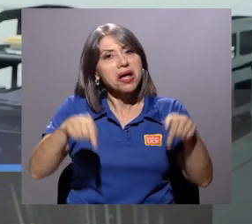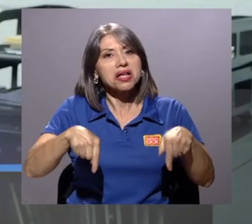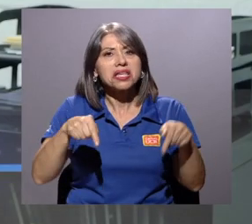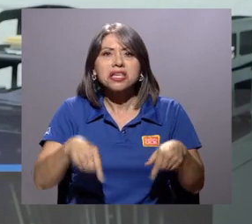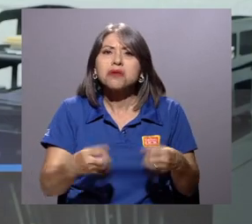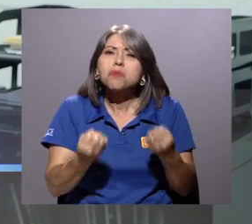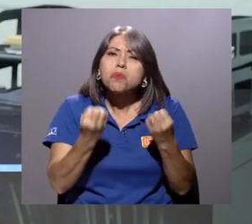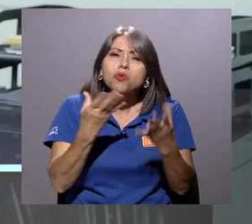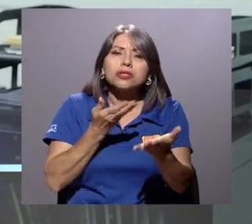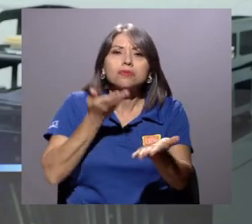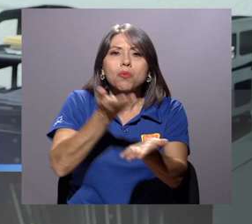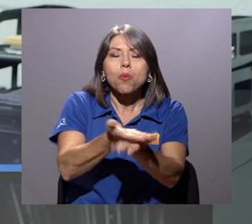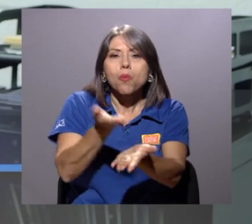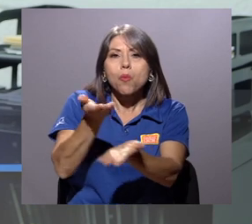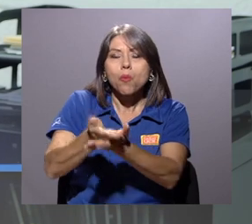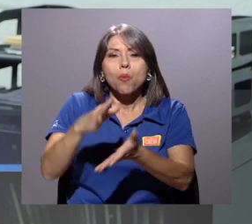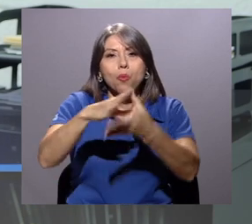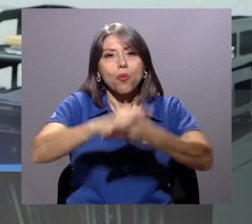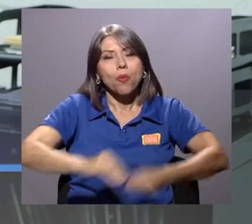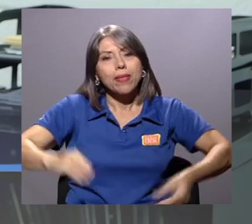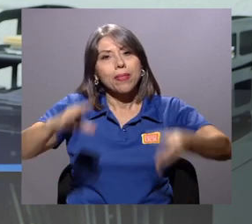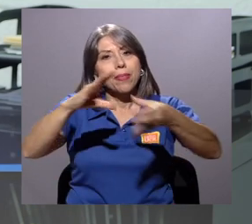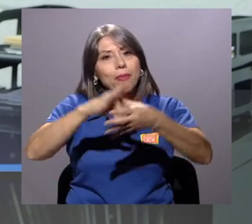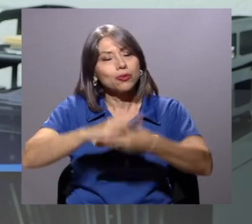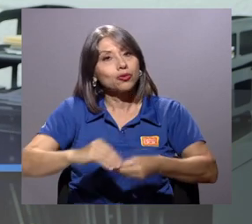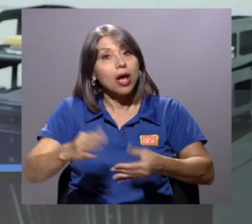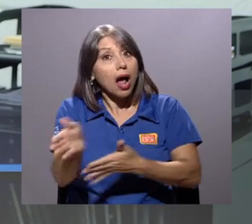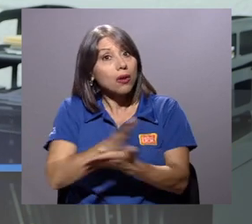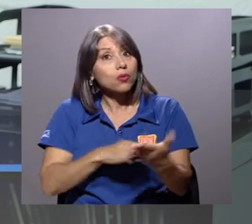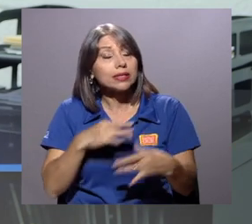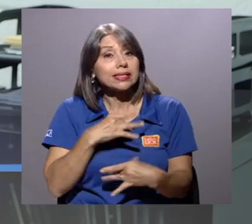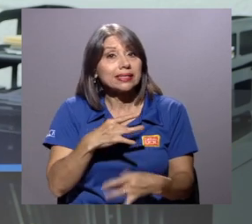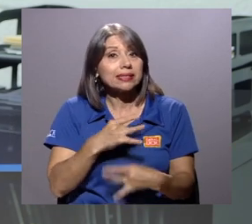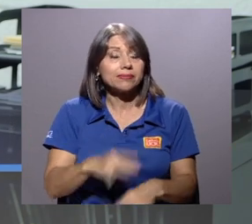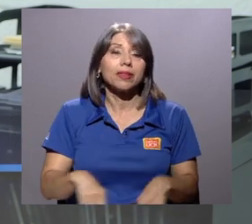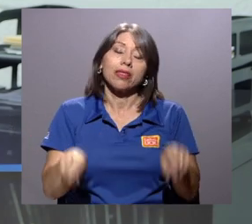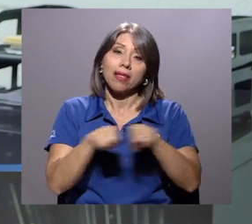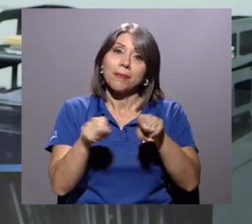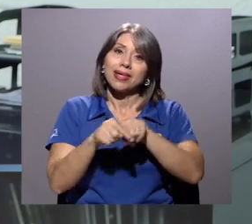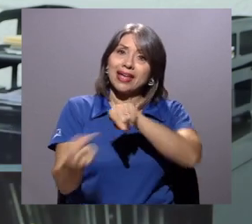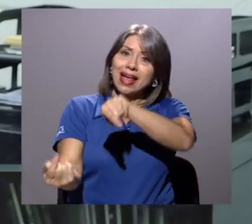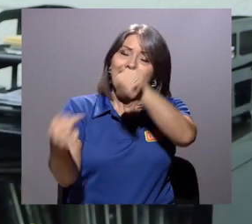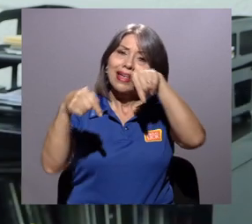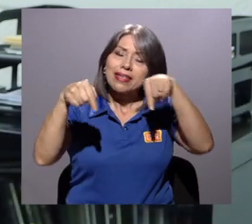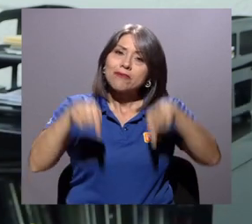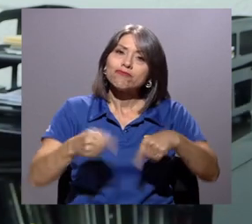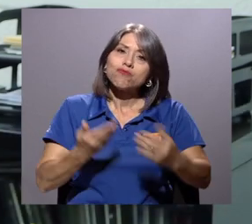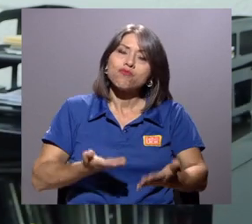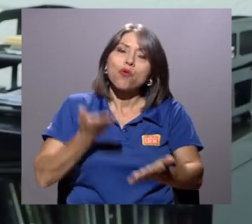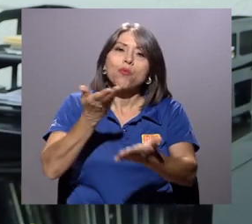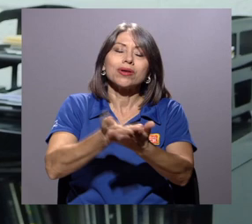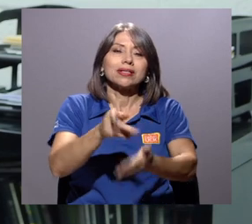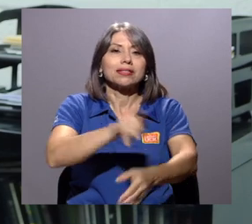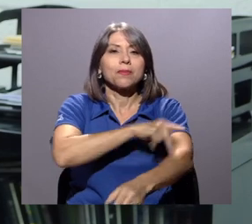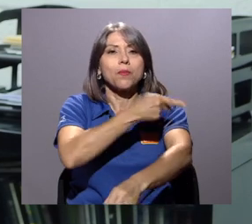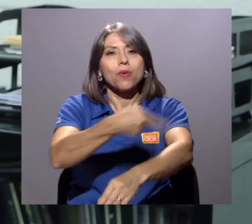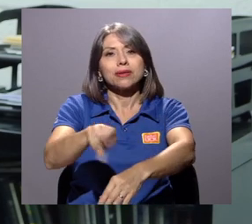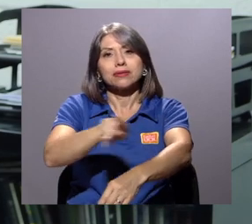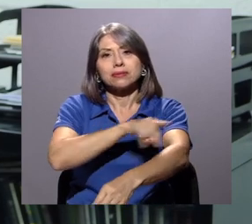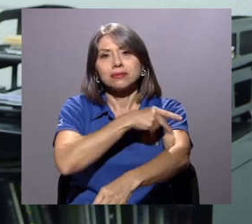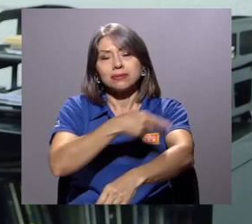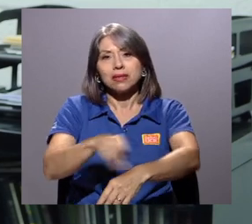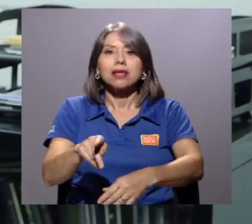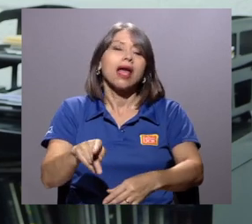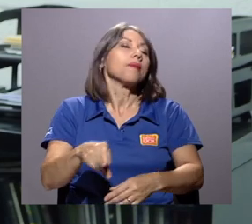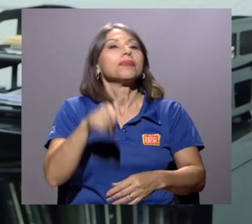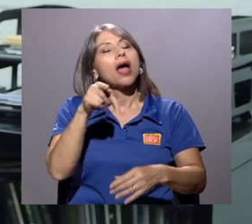recibimos muchas propuestas de cuento, algunas muy interesantes. También recibimos muchas propuestas de poesía,